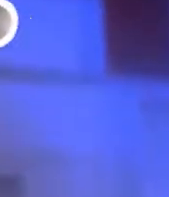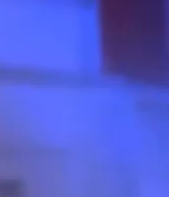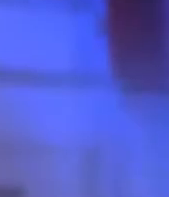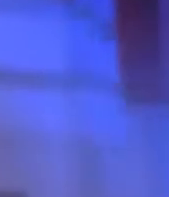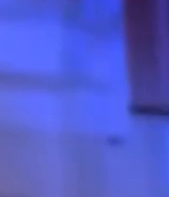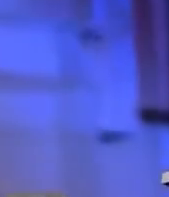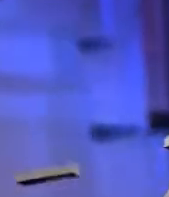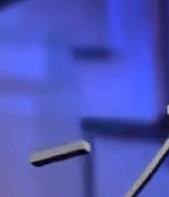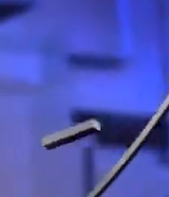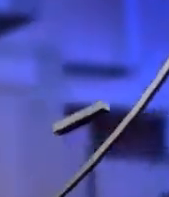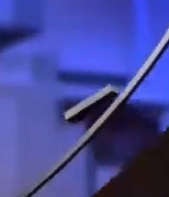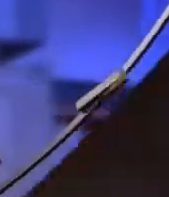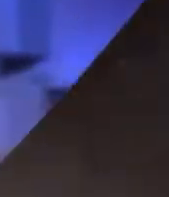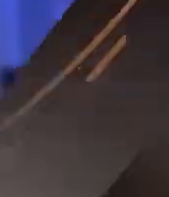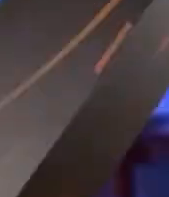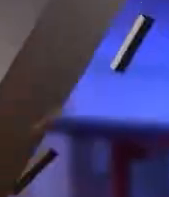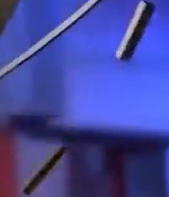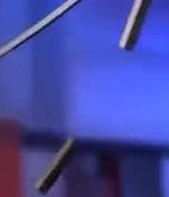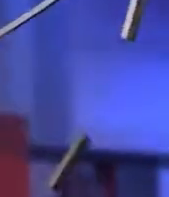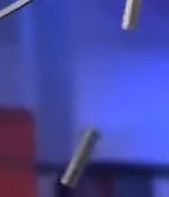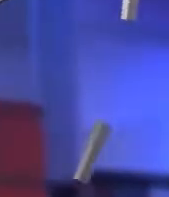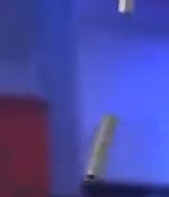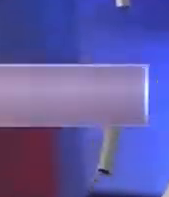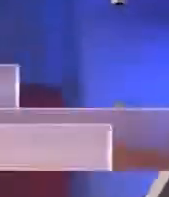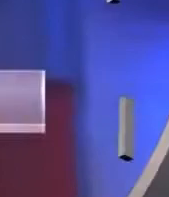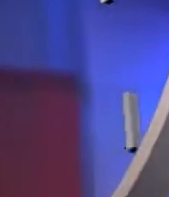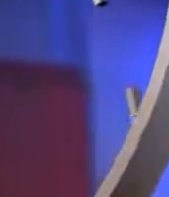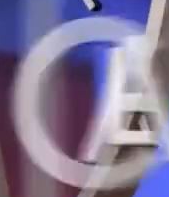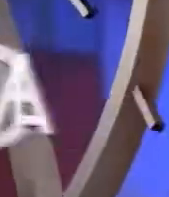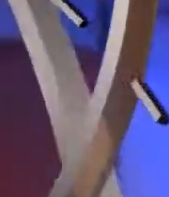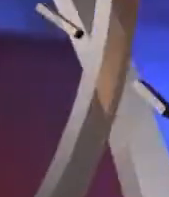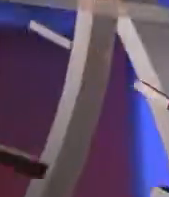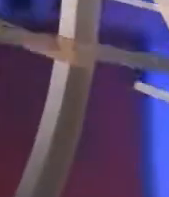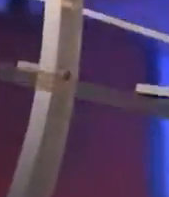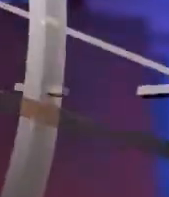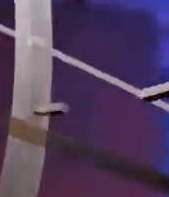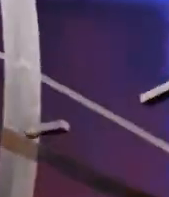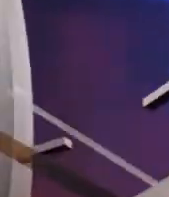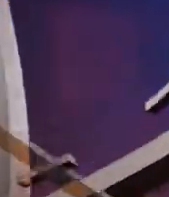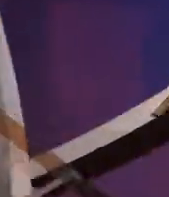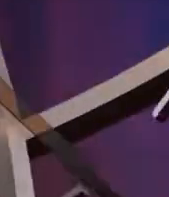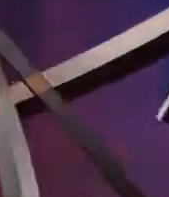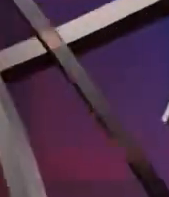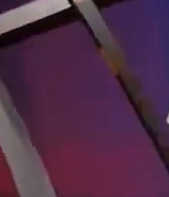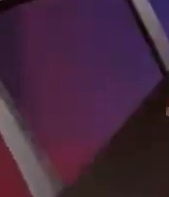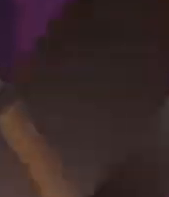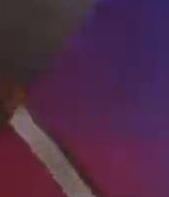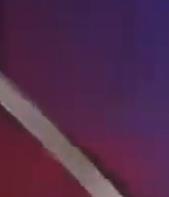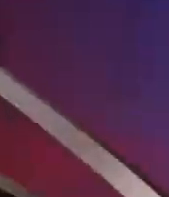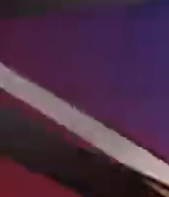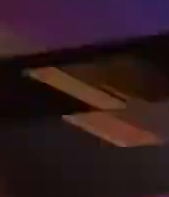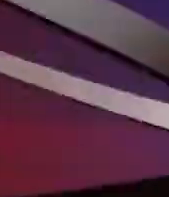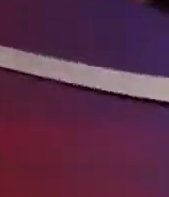Televisión Legislativa presenta TVL Noticias Dominical con María Fernanda Medina.